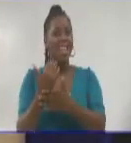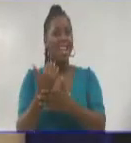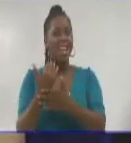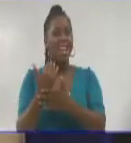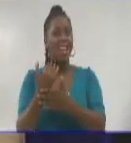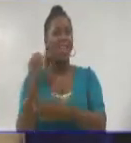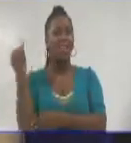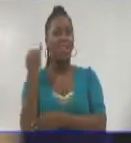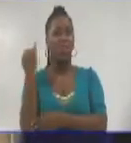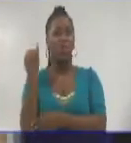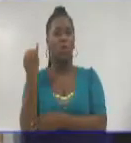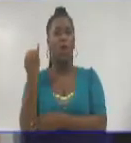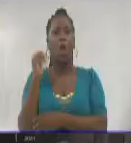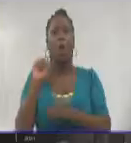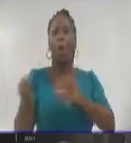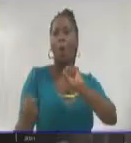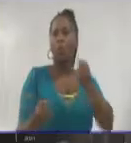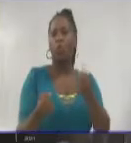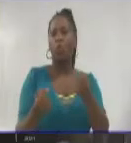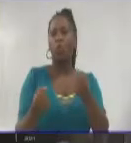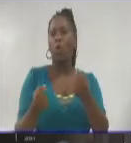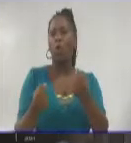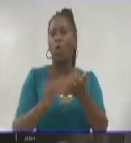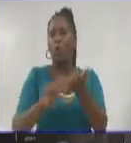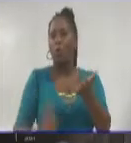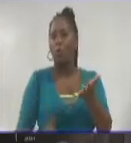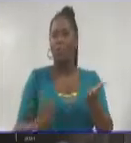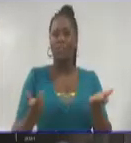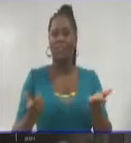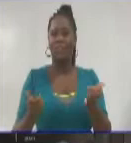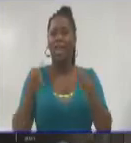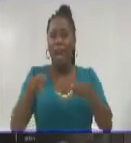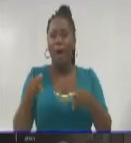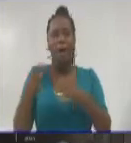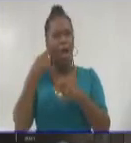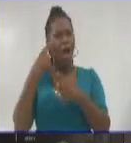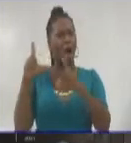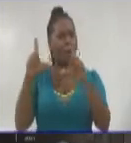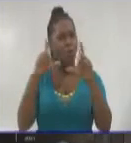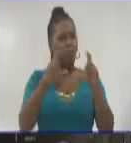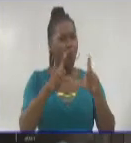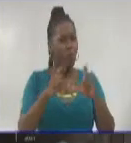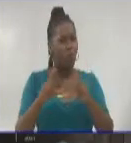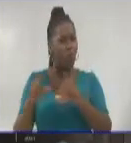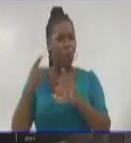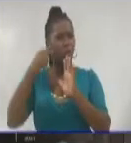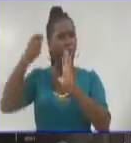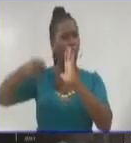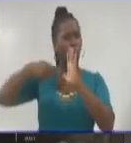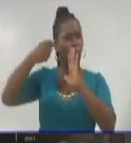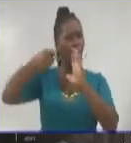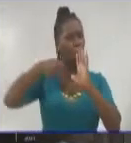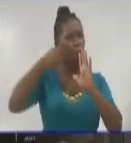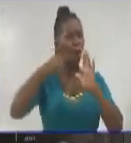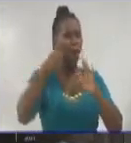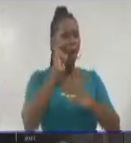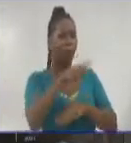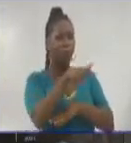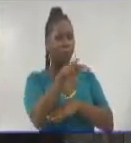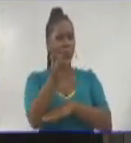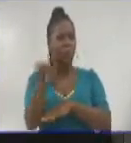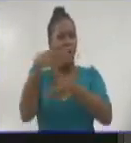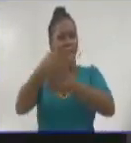de la Ordenería. Y queremos compartir con ustedes algunas imágenes de algo que hemos visto en las calles